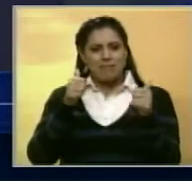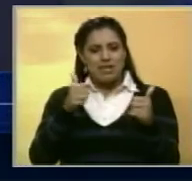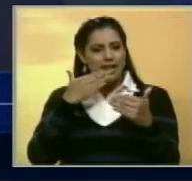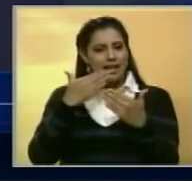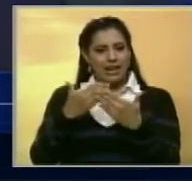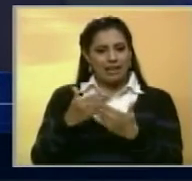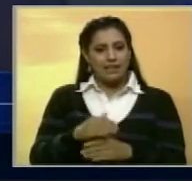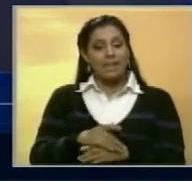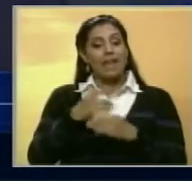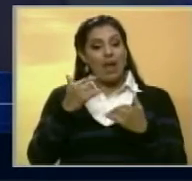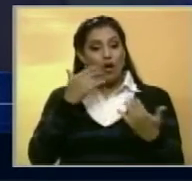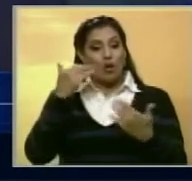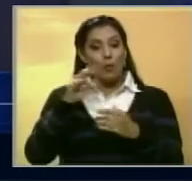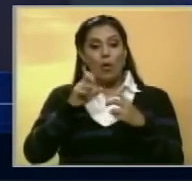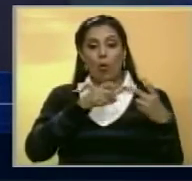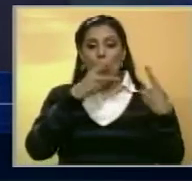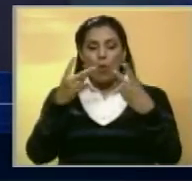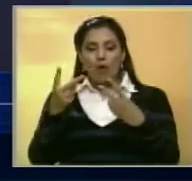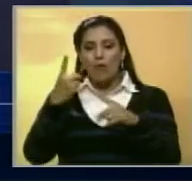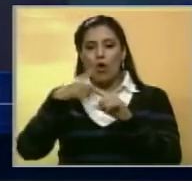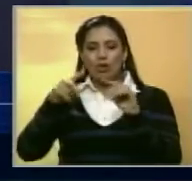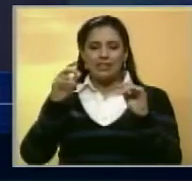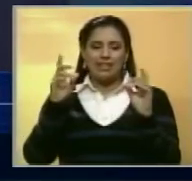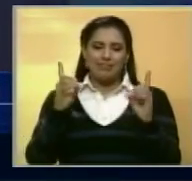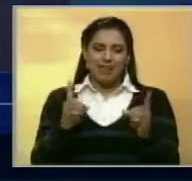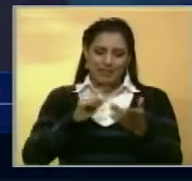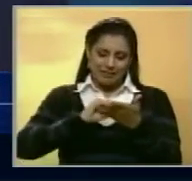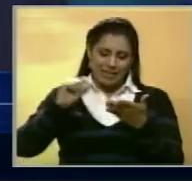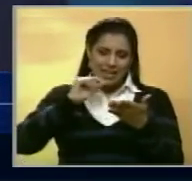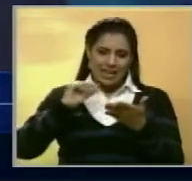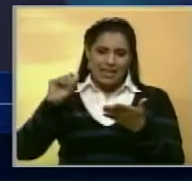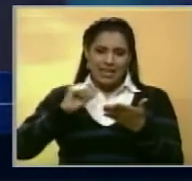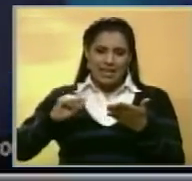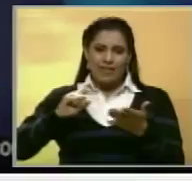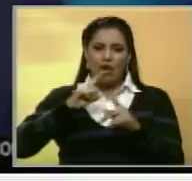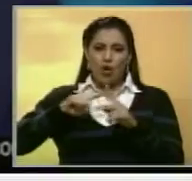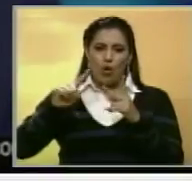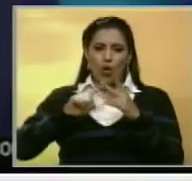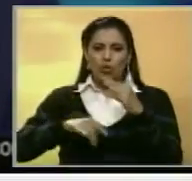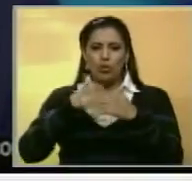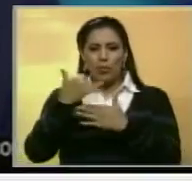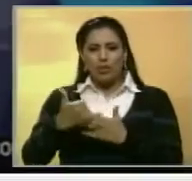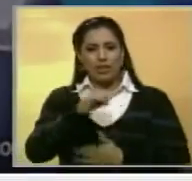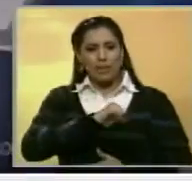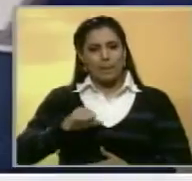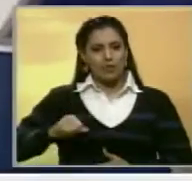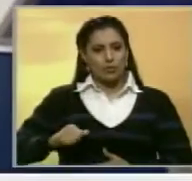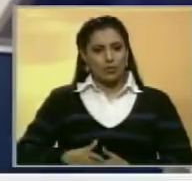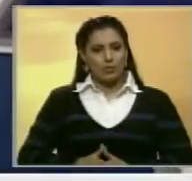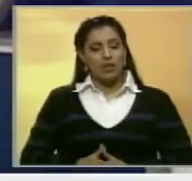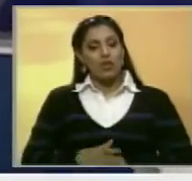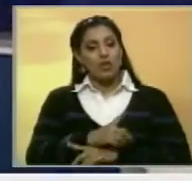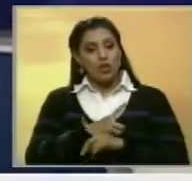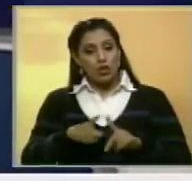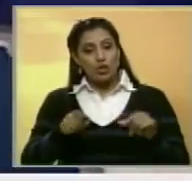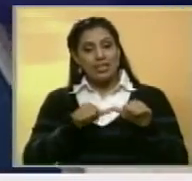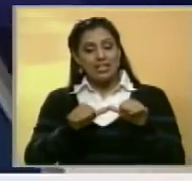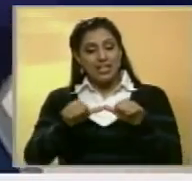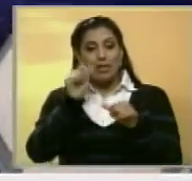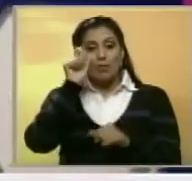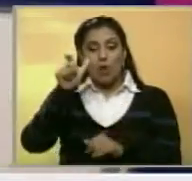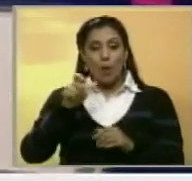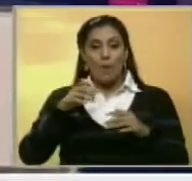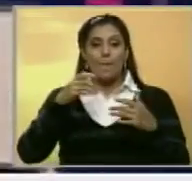gratitud. Ismael aseguró que se va a dedicar un tiempo a la escritura y a diferentes proyectos personales. Y seguimos con el príncipe